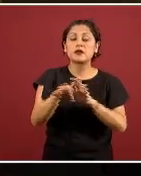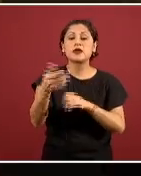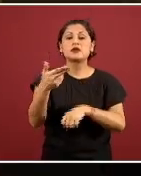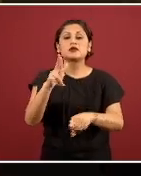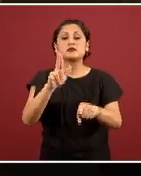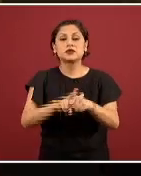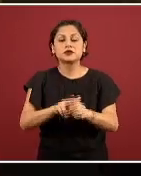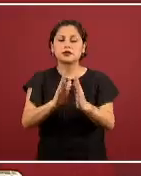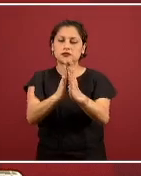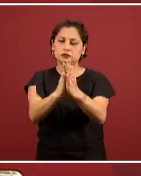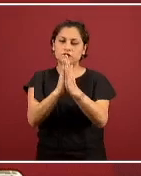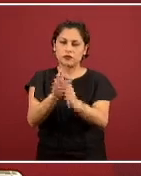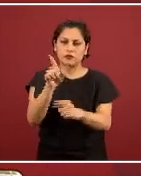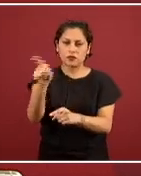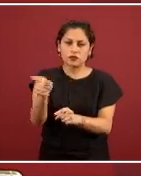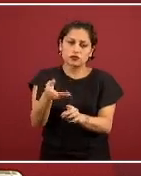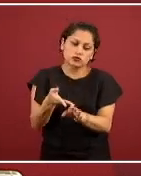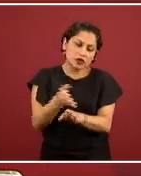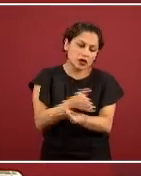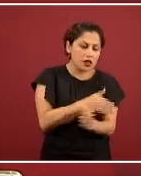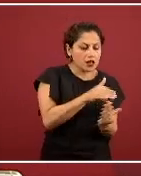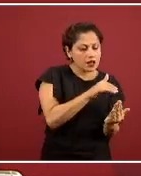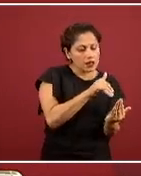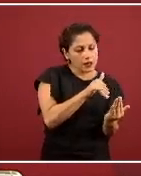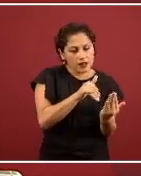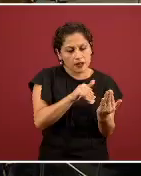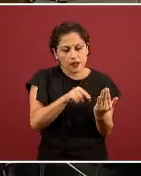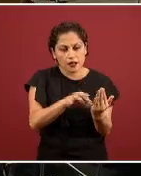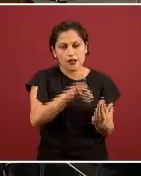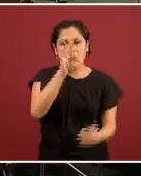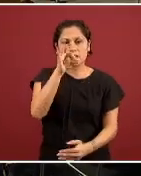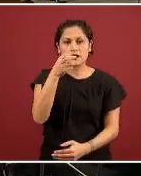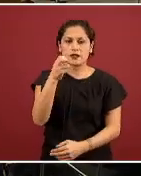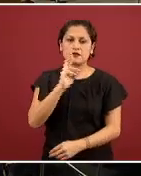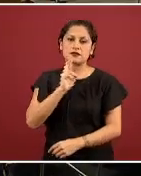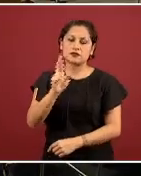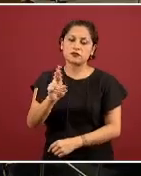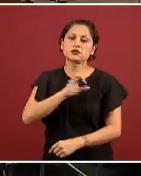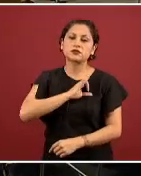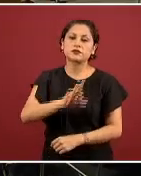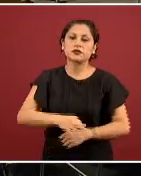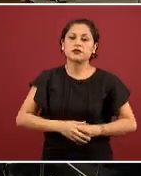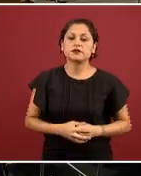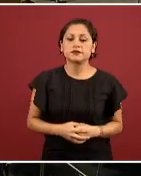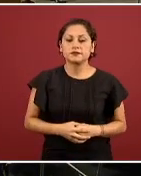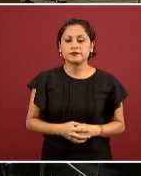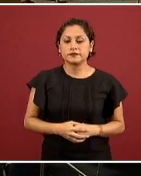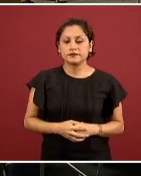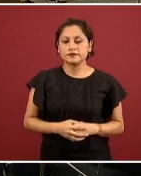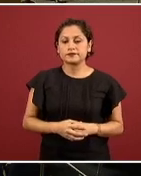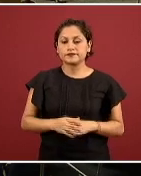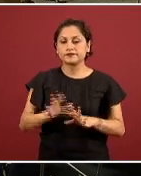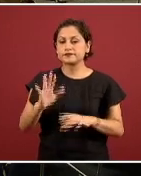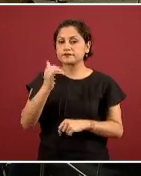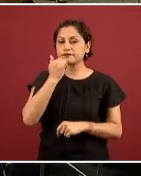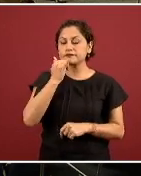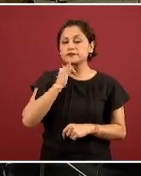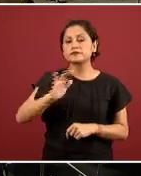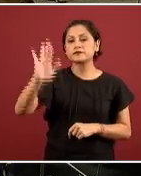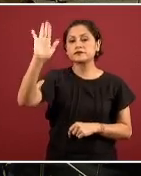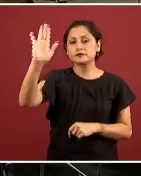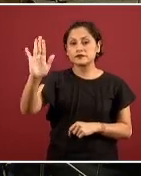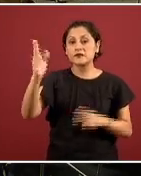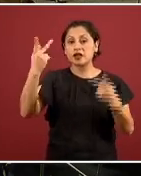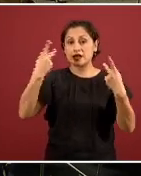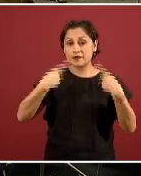la información que hemos dado y ahí va a ver que todo eso está presente vamos a dar paso a la última pregunta además antes de que ¿cuántos pacientes en